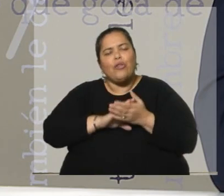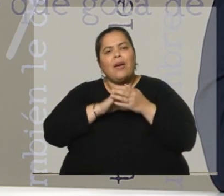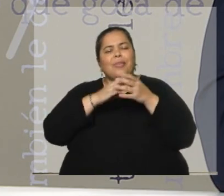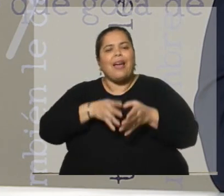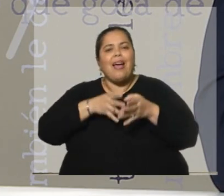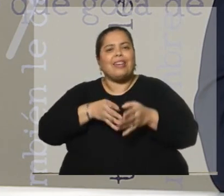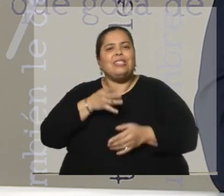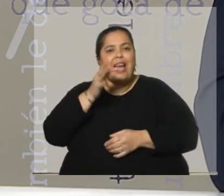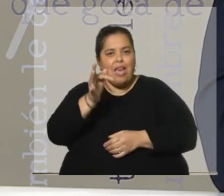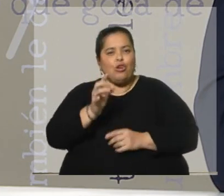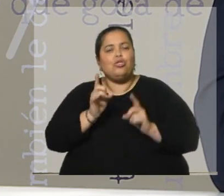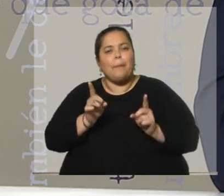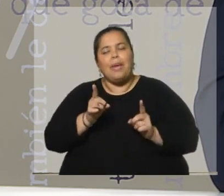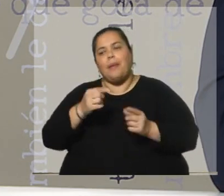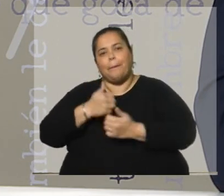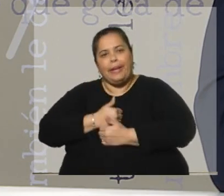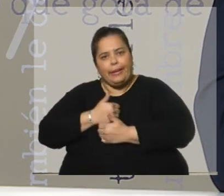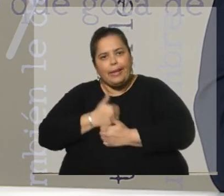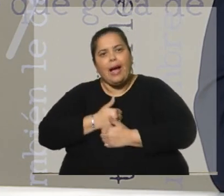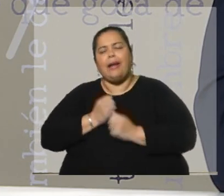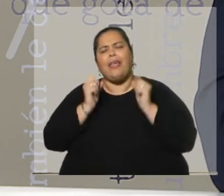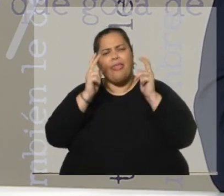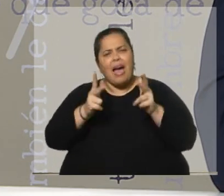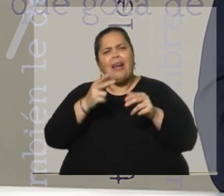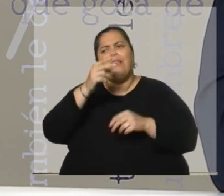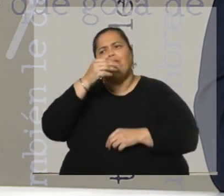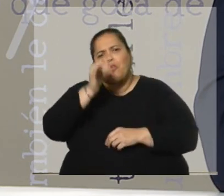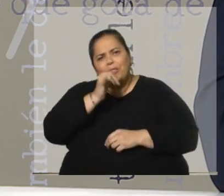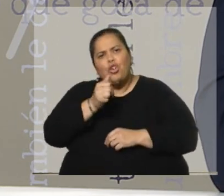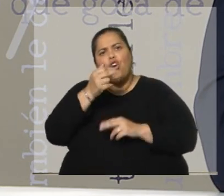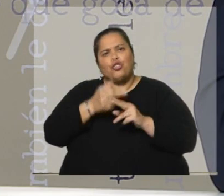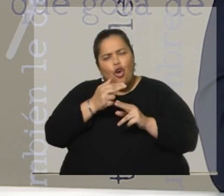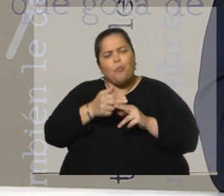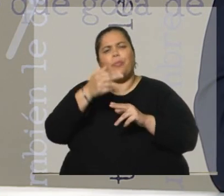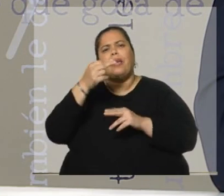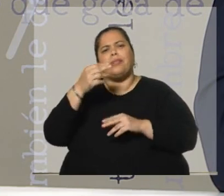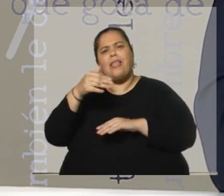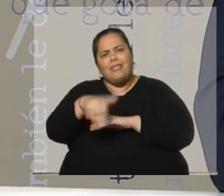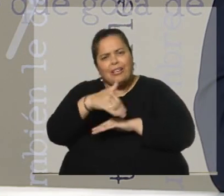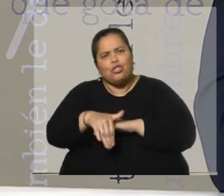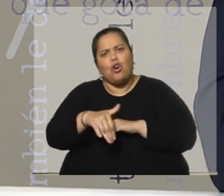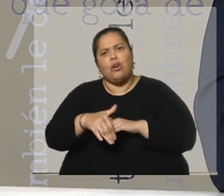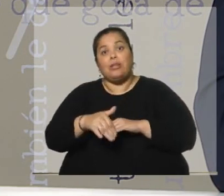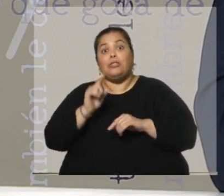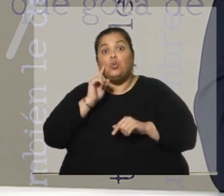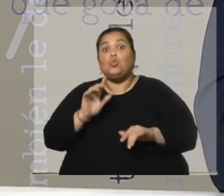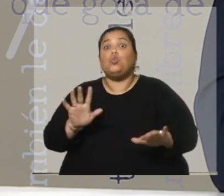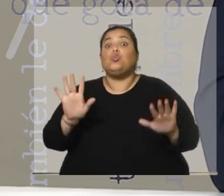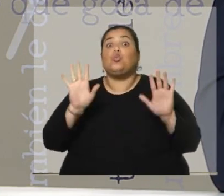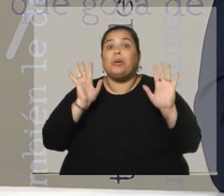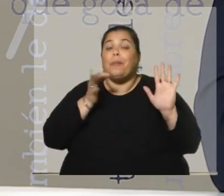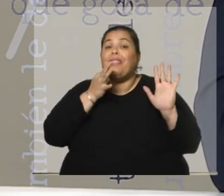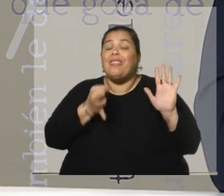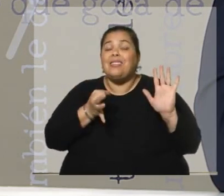otros protagonistas que dan información, nombres, direcciones, supuestamente sin torturas. Eso es lo que dicen los que